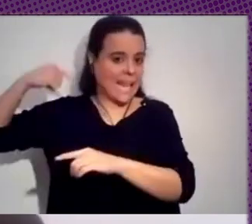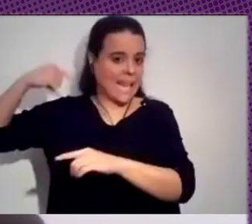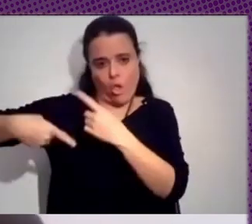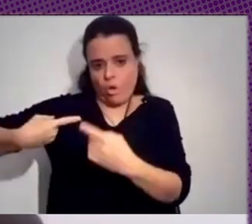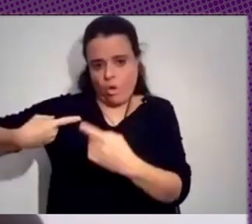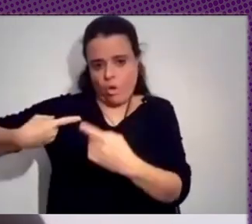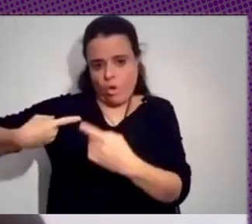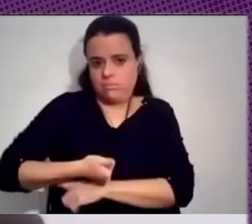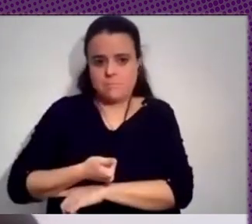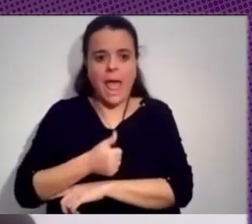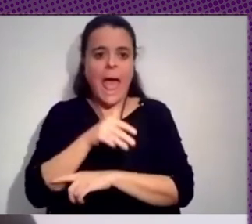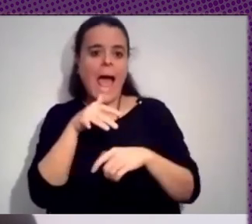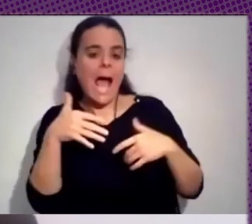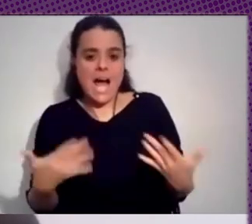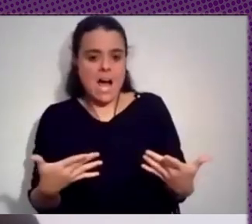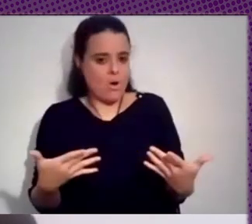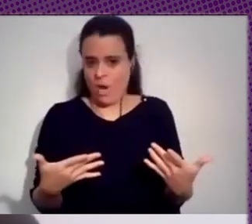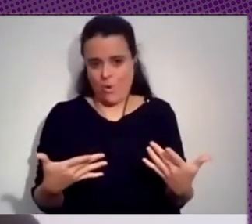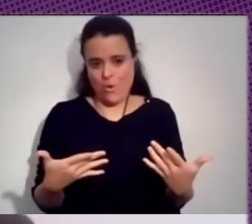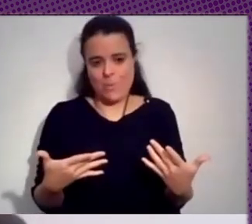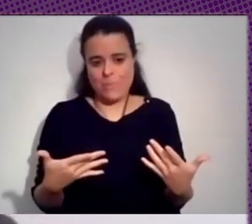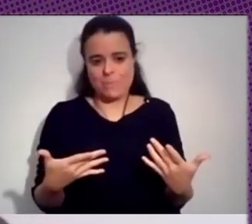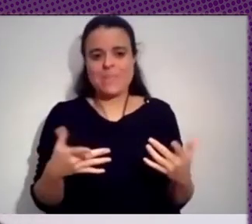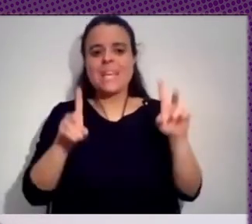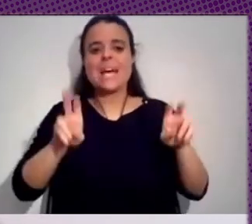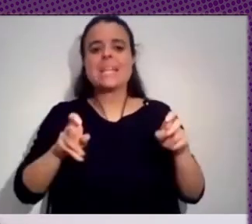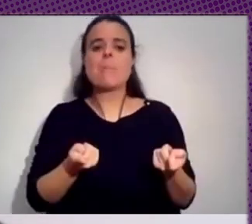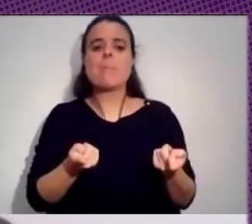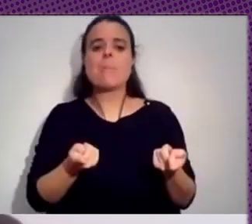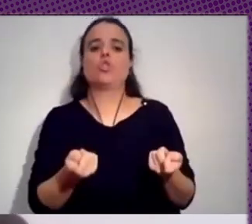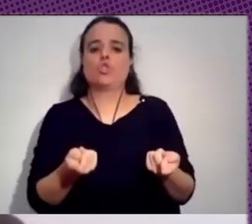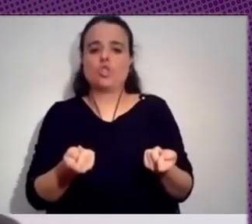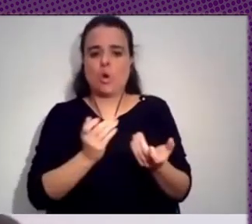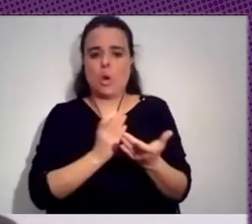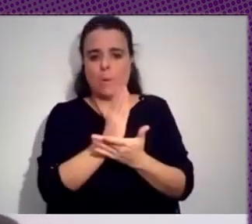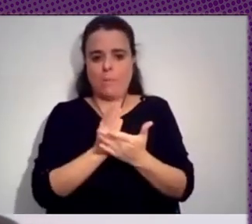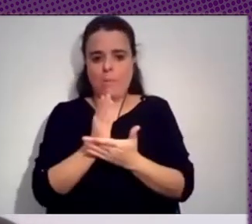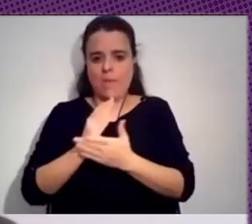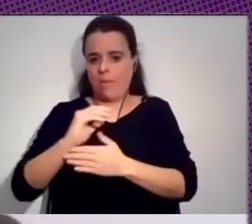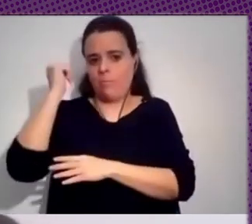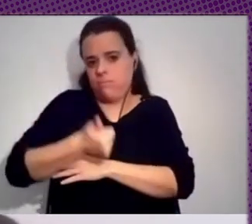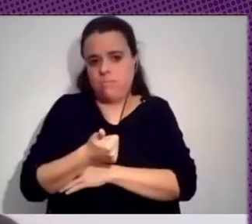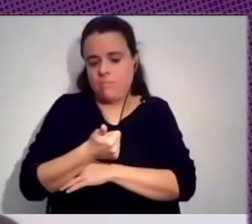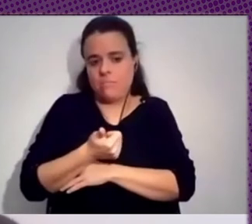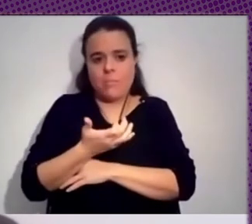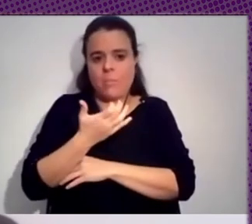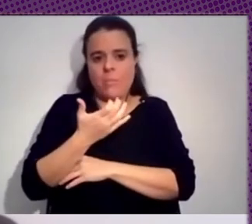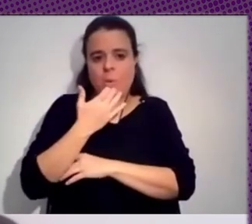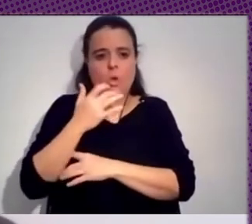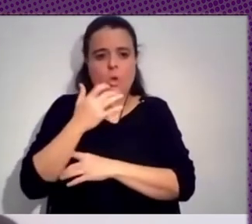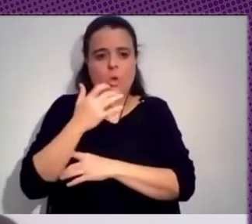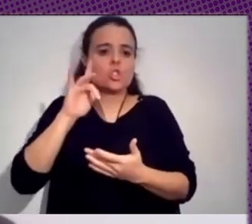ahora sino que la lucha del control mediático es una cuestión histórica incluso que fue clave en golpes militares y en en